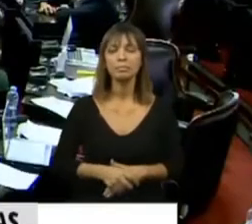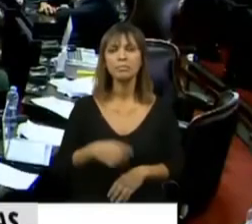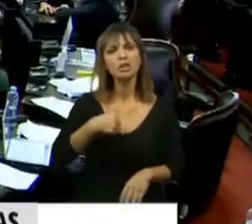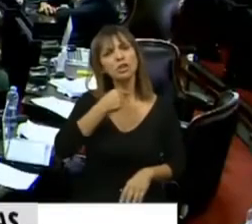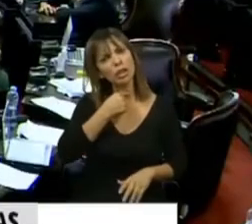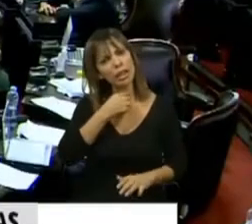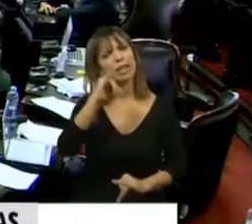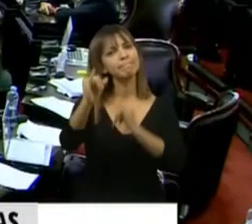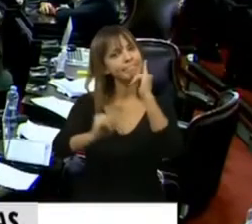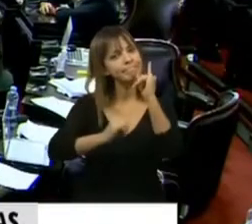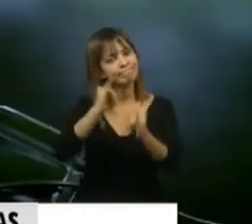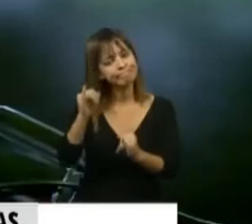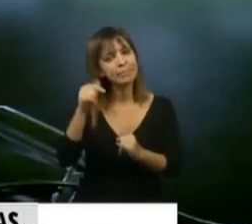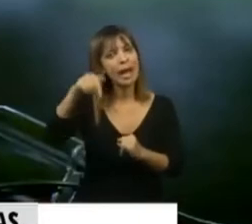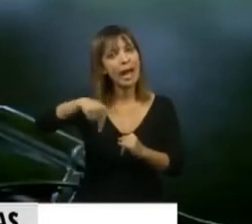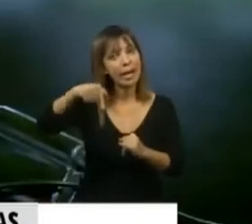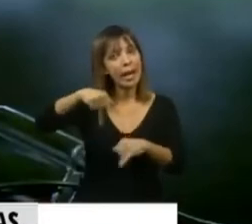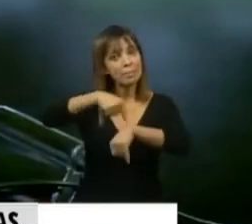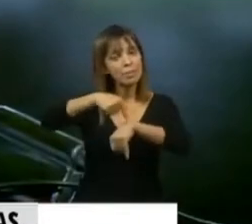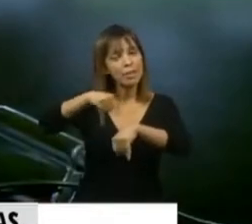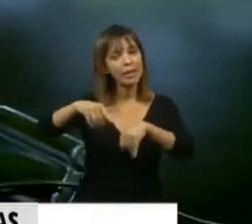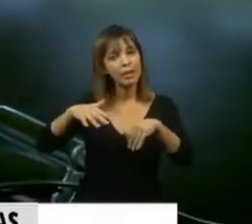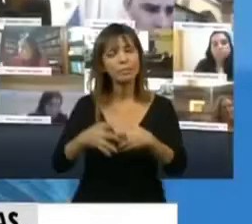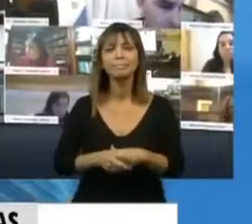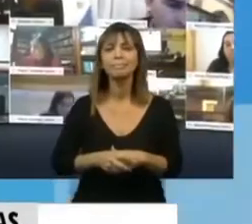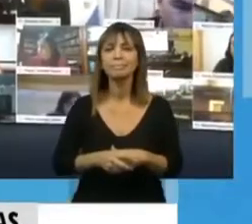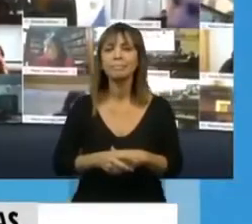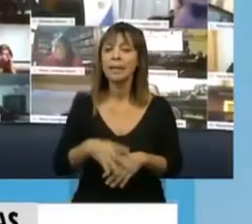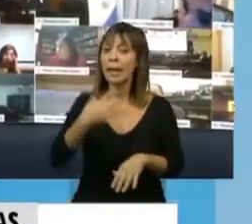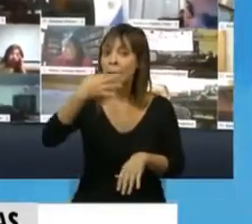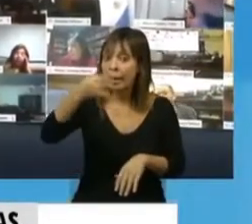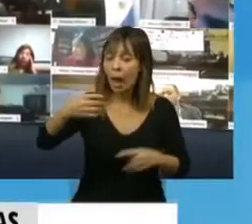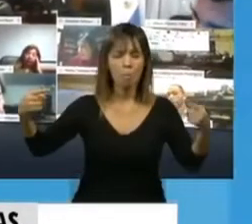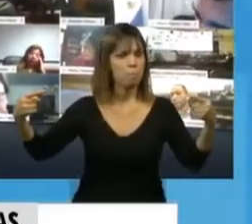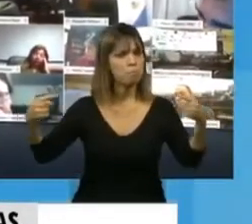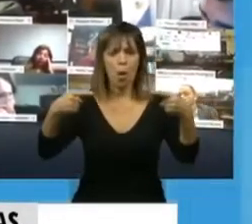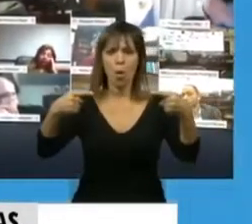acá, en esta sesión, la enorme contradicción.